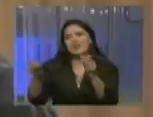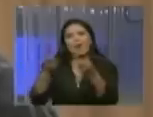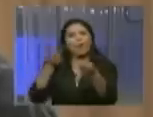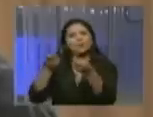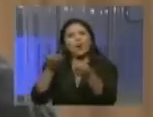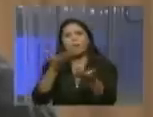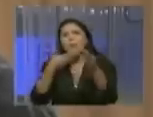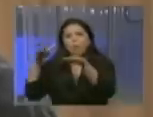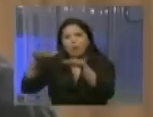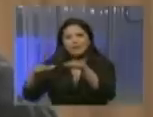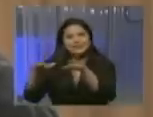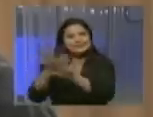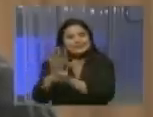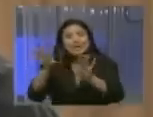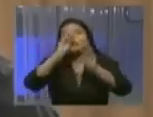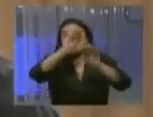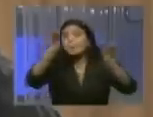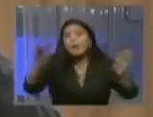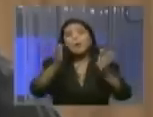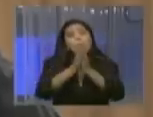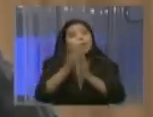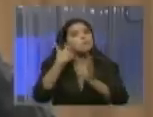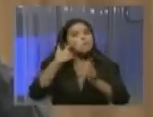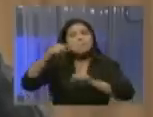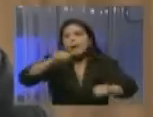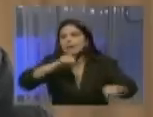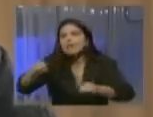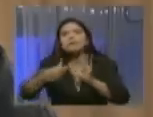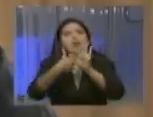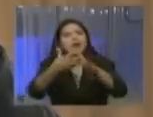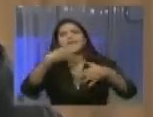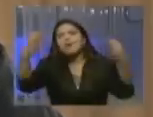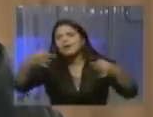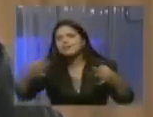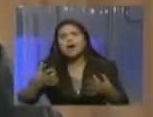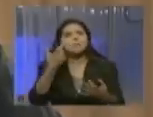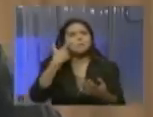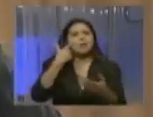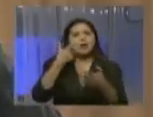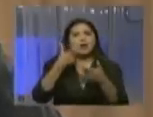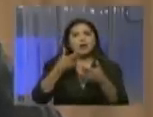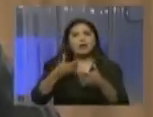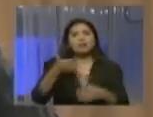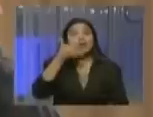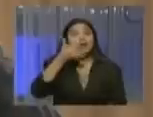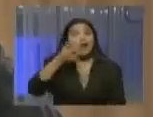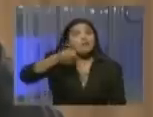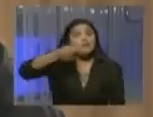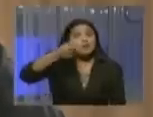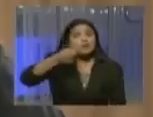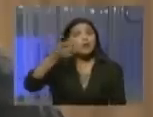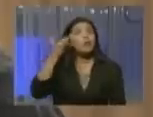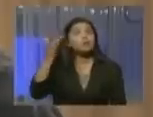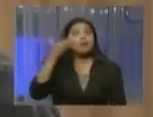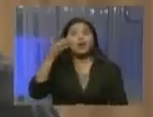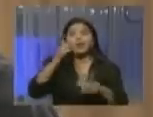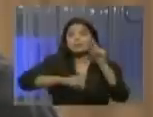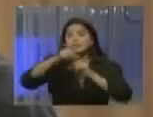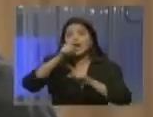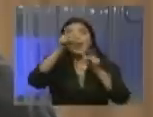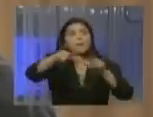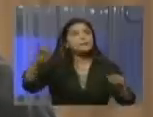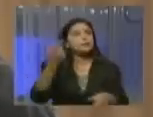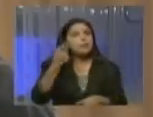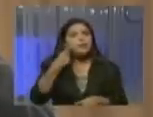el llamado a todo el mundo es a moverse, a decir la verdad, a utilizar el aparatico este con inteligencia, las redes sociales, todo el mundo